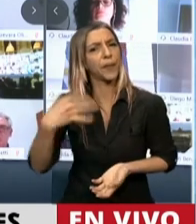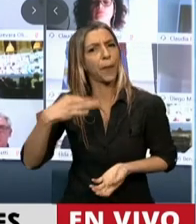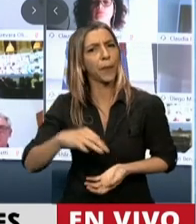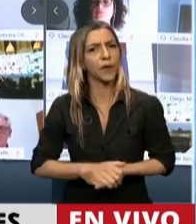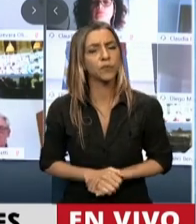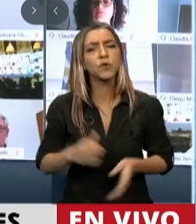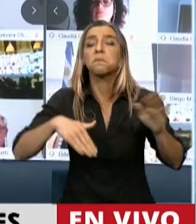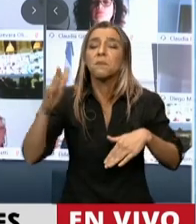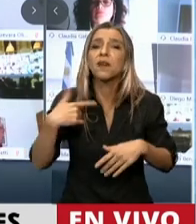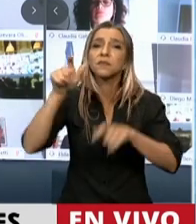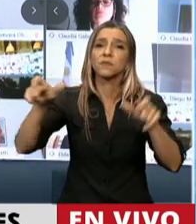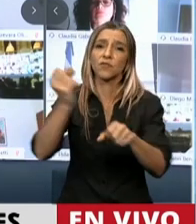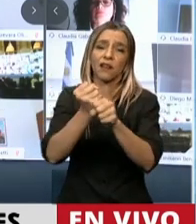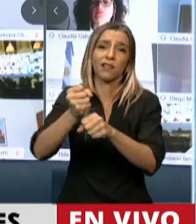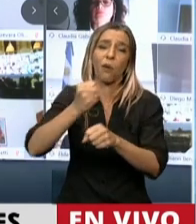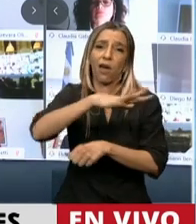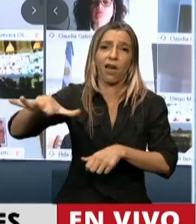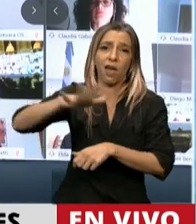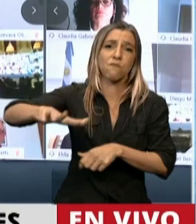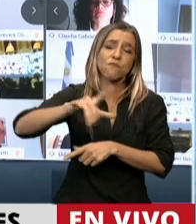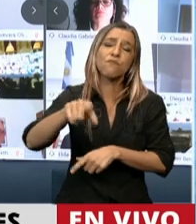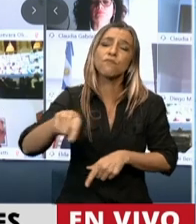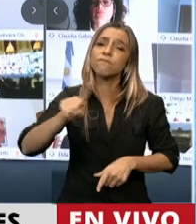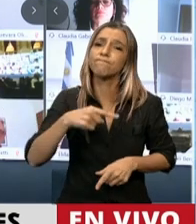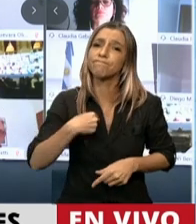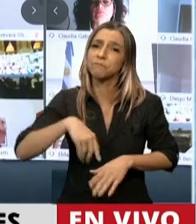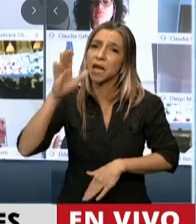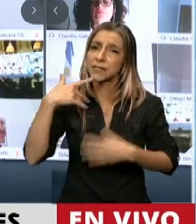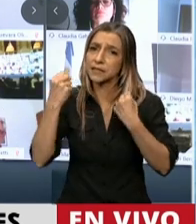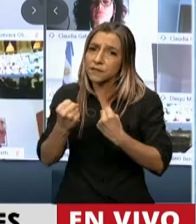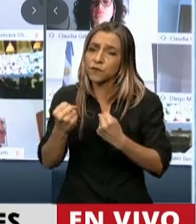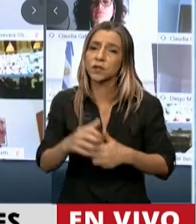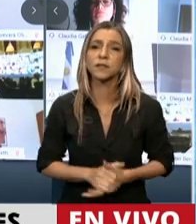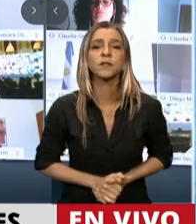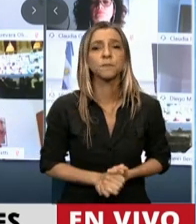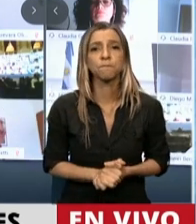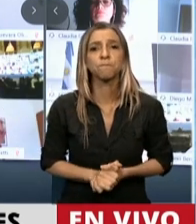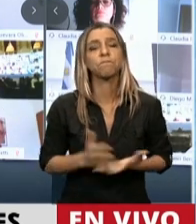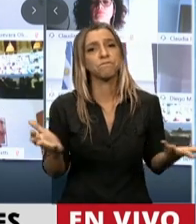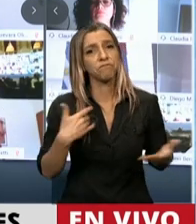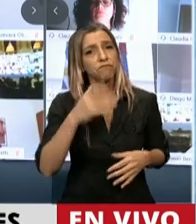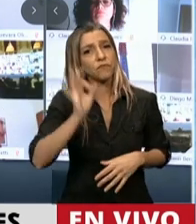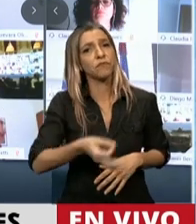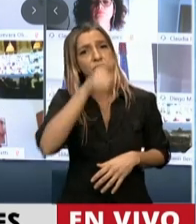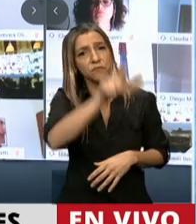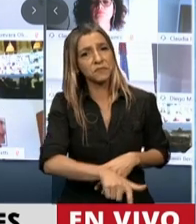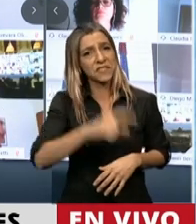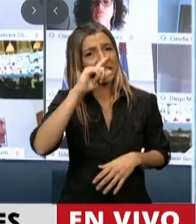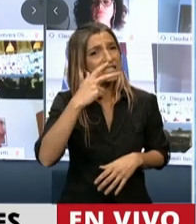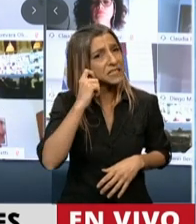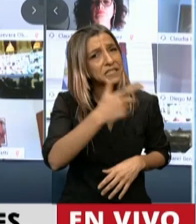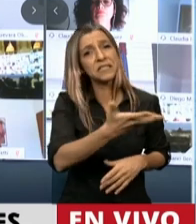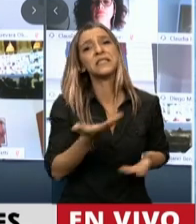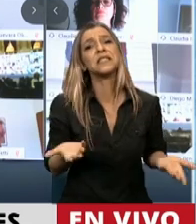rurales. Con 73 años de guatre y los pies sobre la tierra, ha